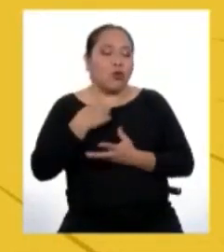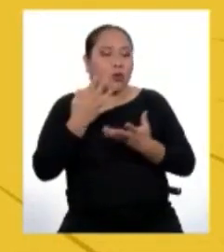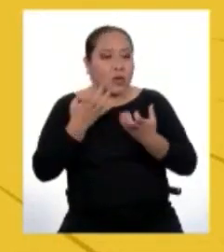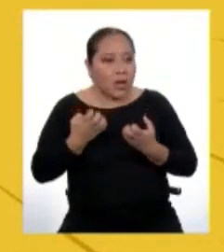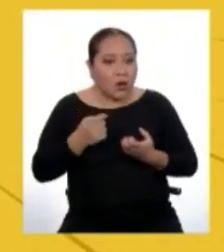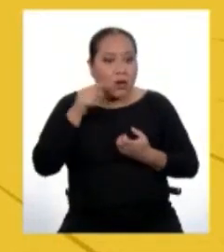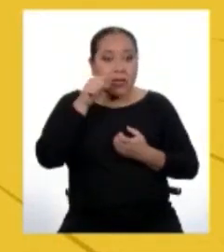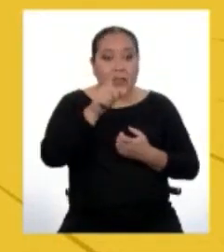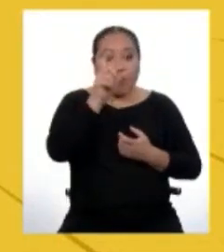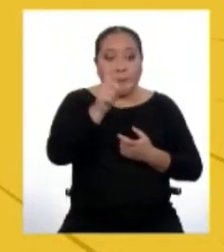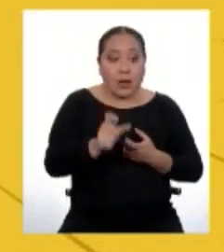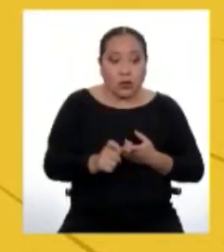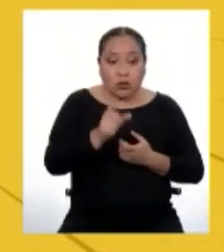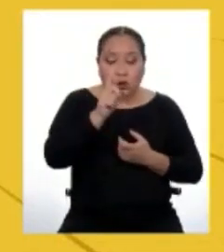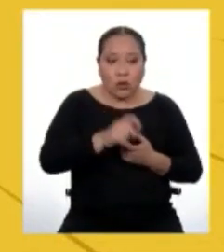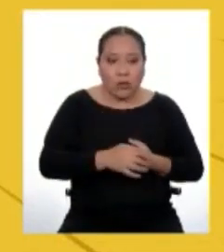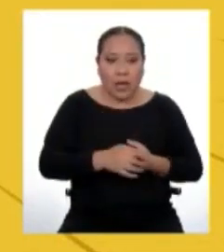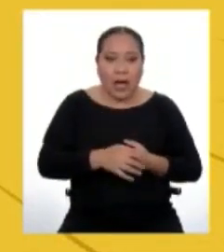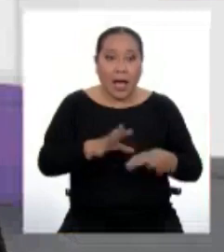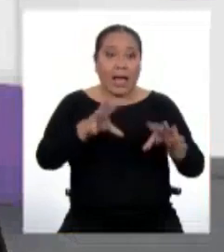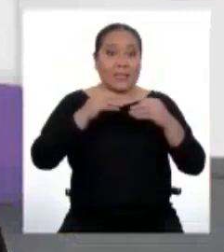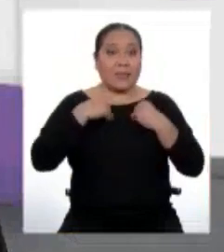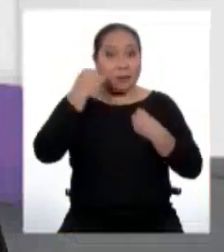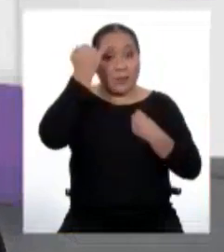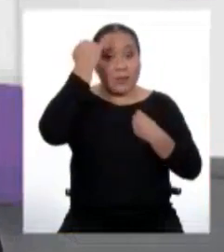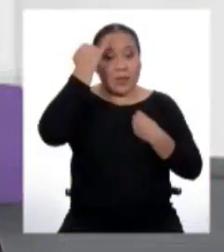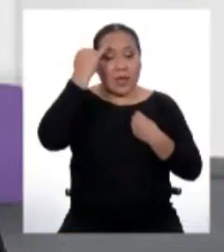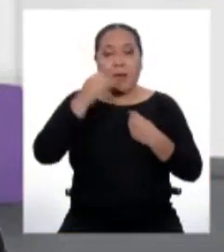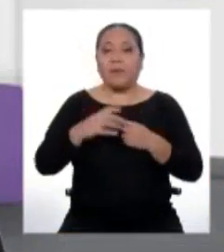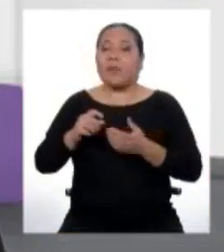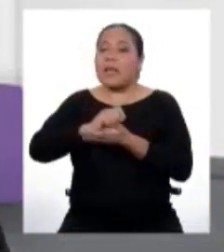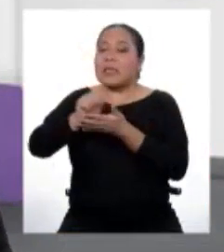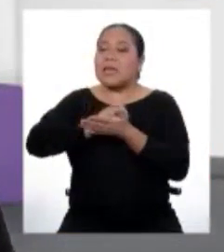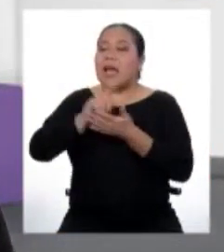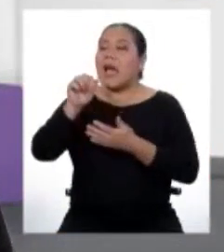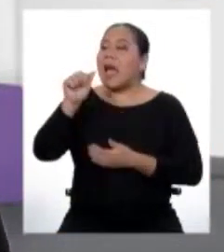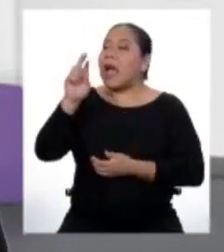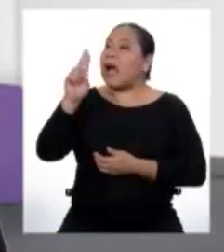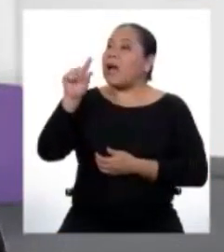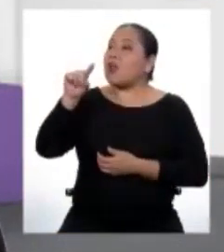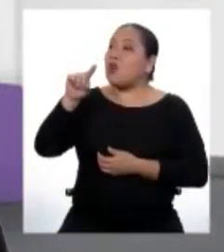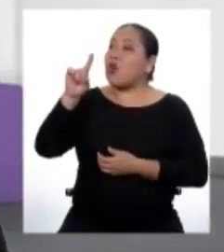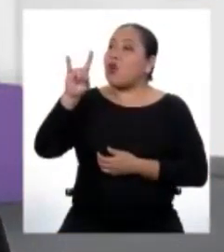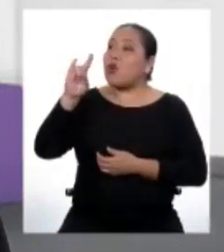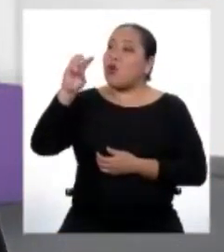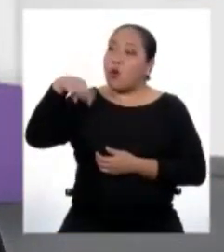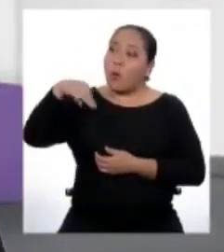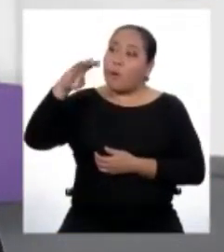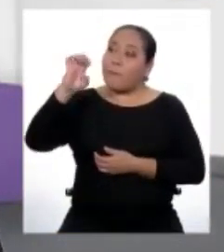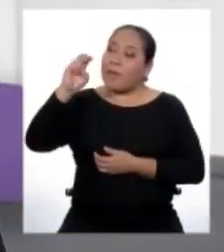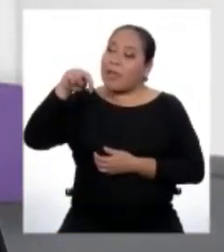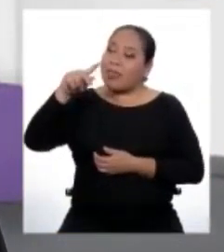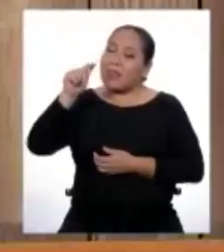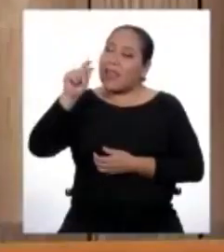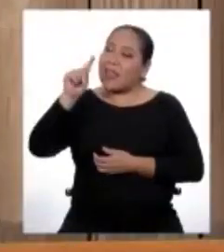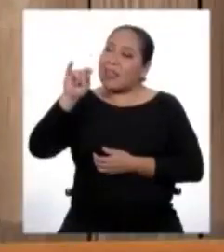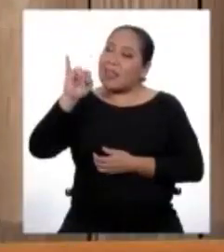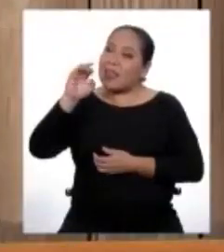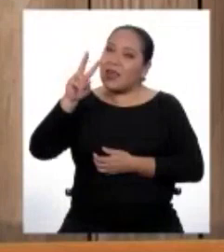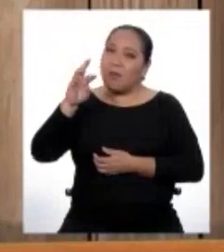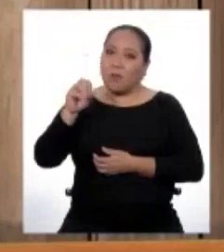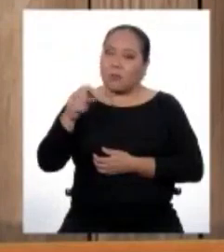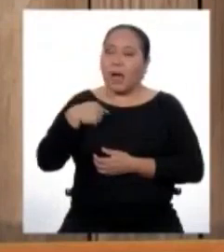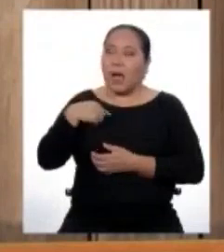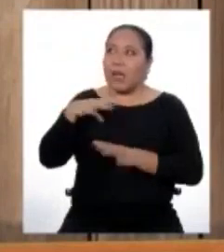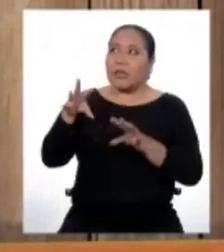de algo, usaré un texto argumentativo. Argumentativo. Suena bien. Me estás convenciendo con sus argumentos. Me